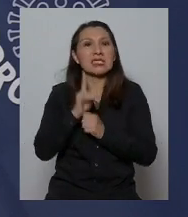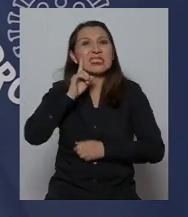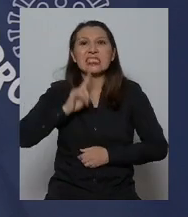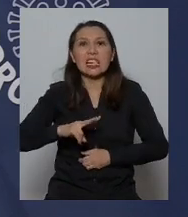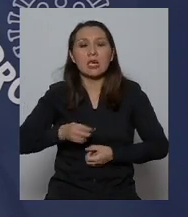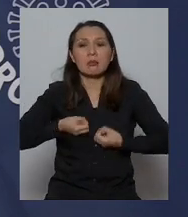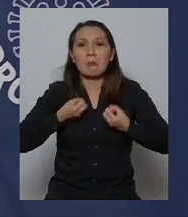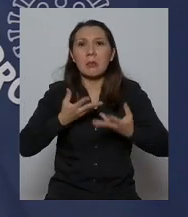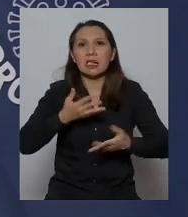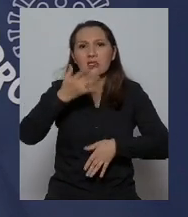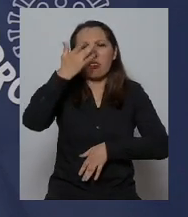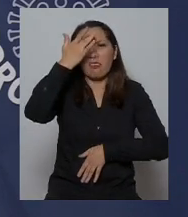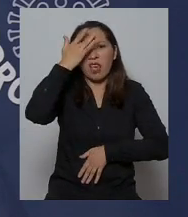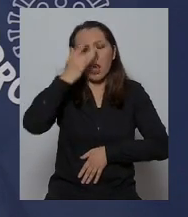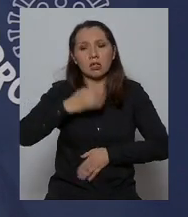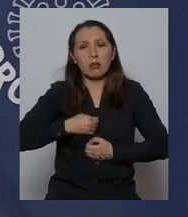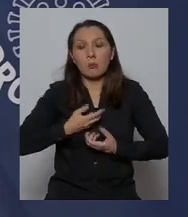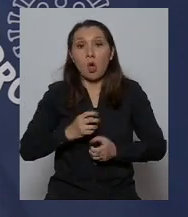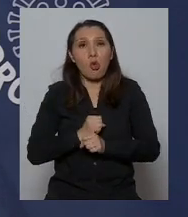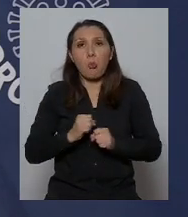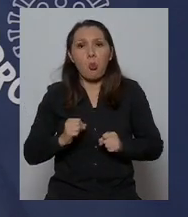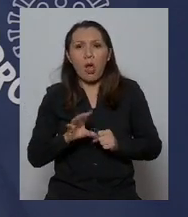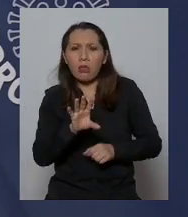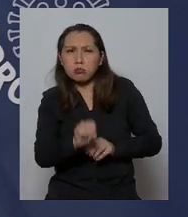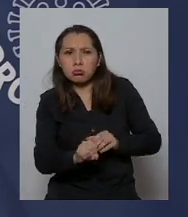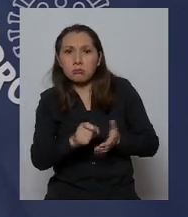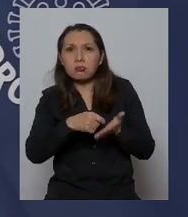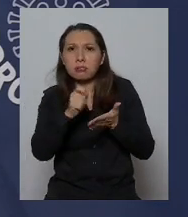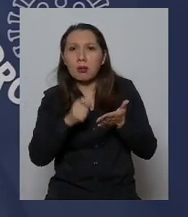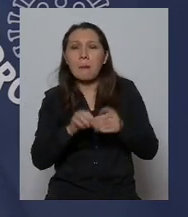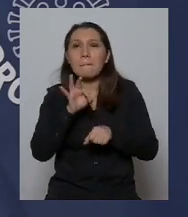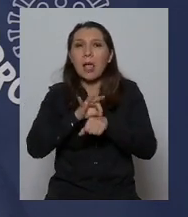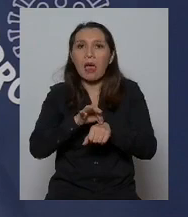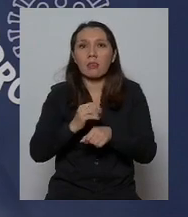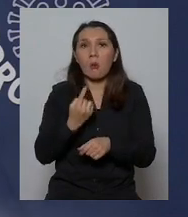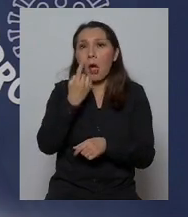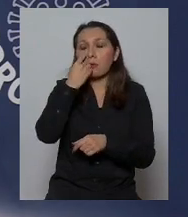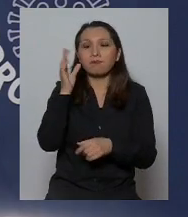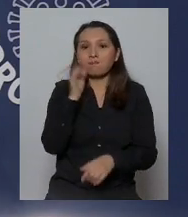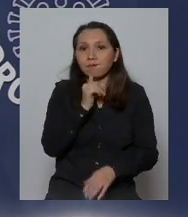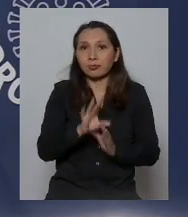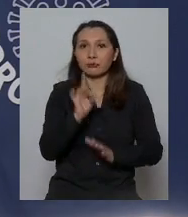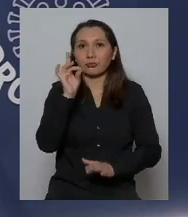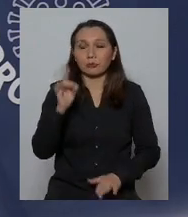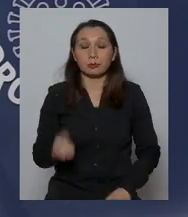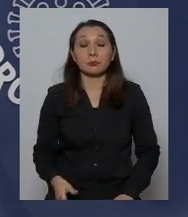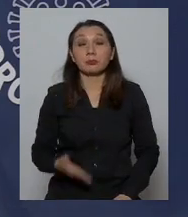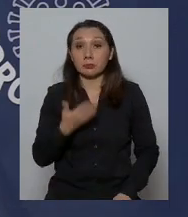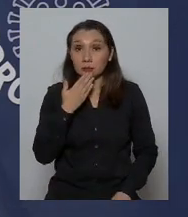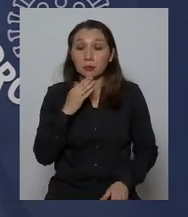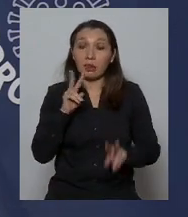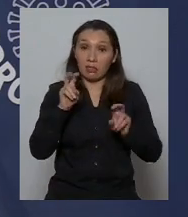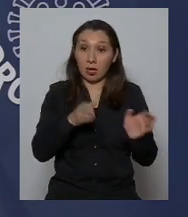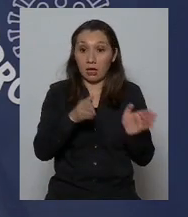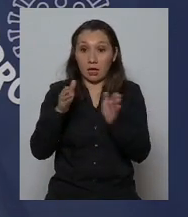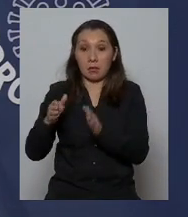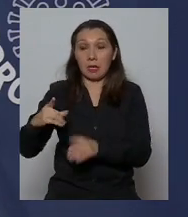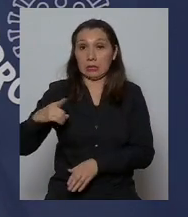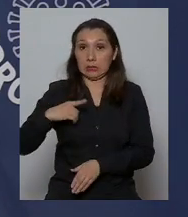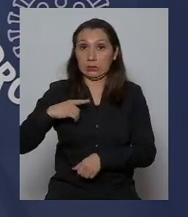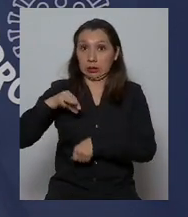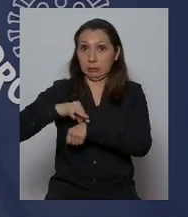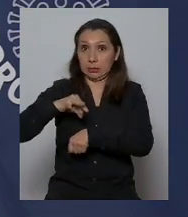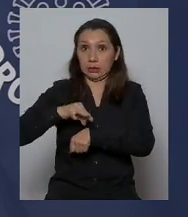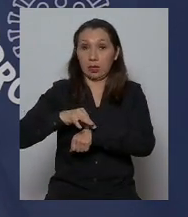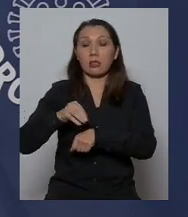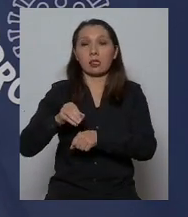asintomática no pesquisable por síntomas o por PCR respecto a las licencias médicas el